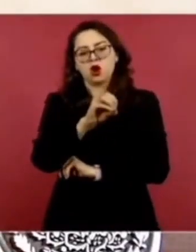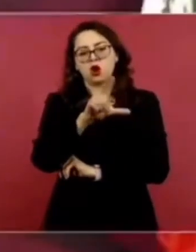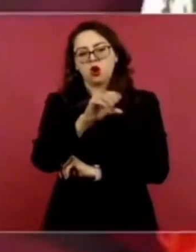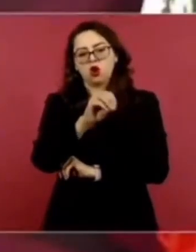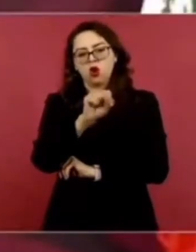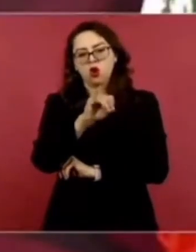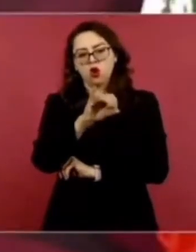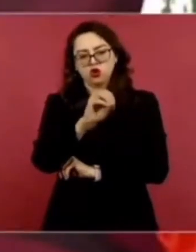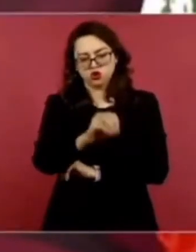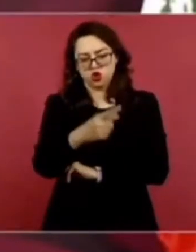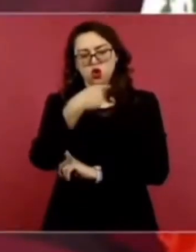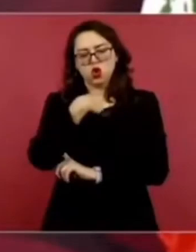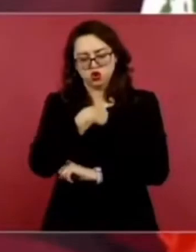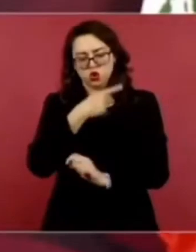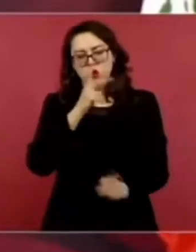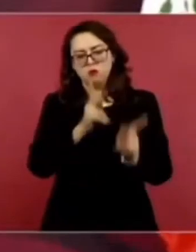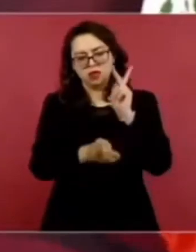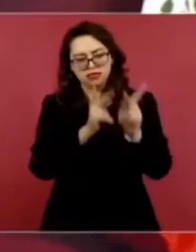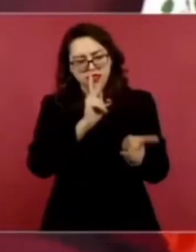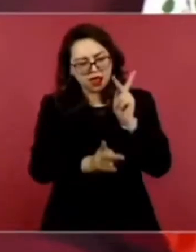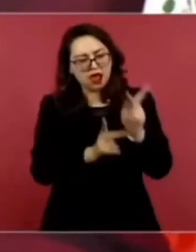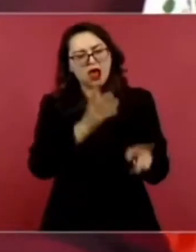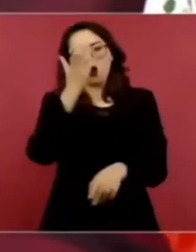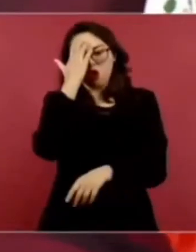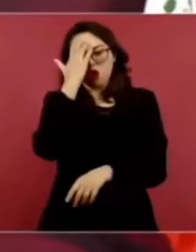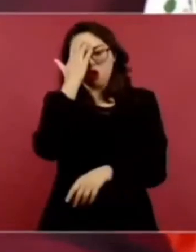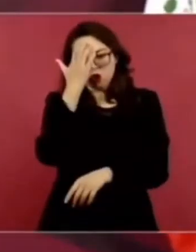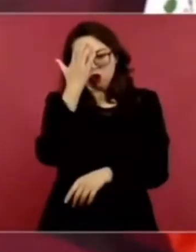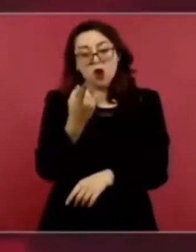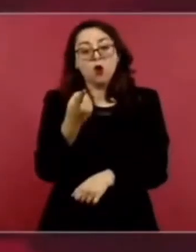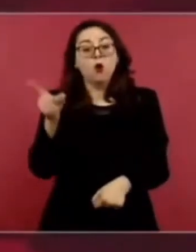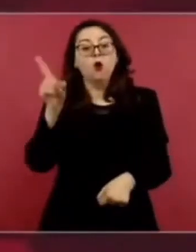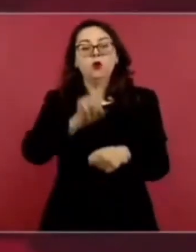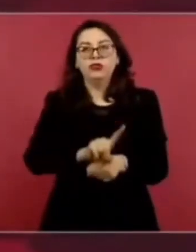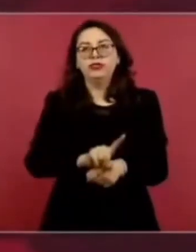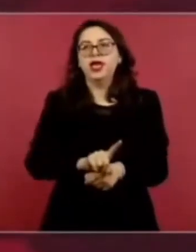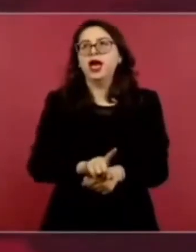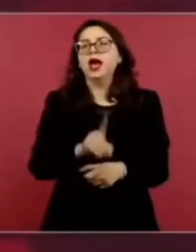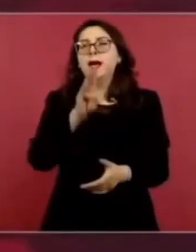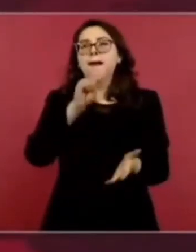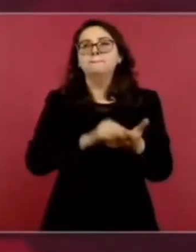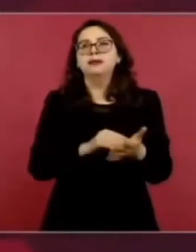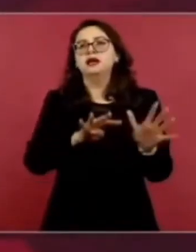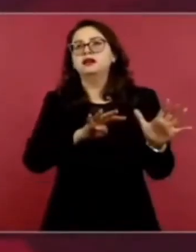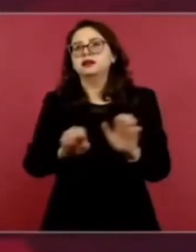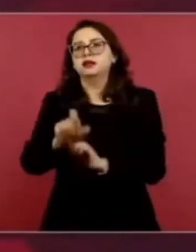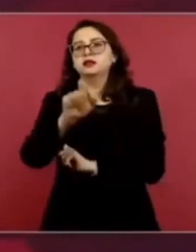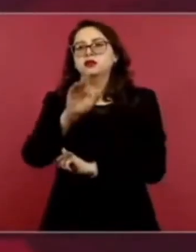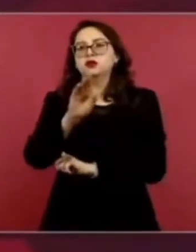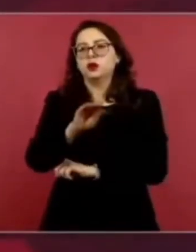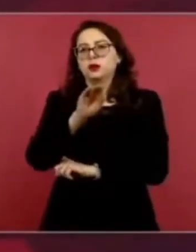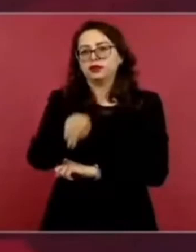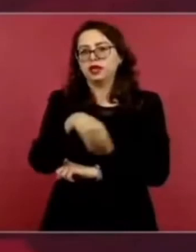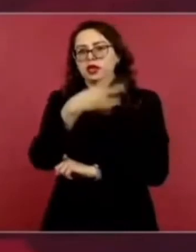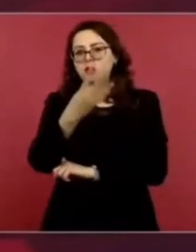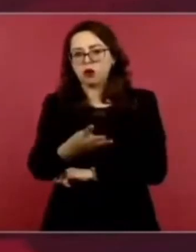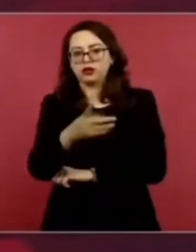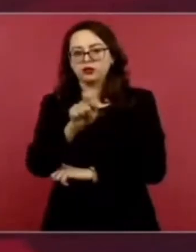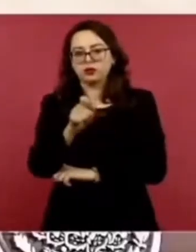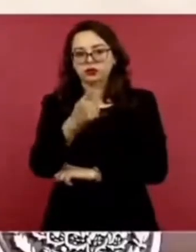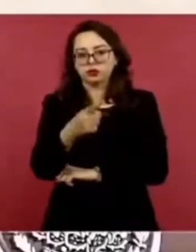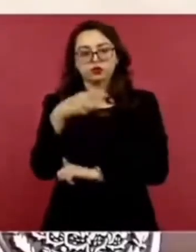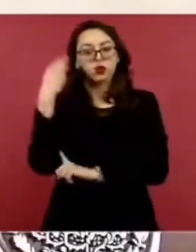El día 21 de marzo de 1994 y lo